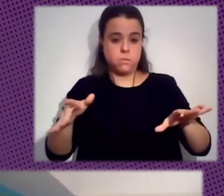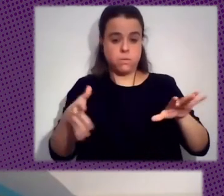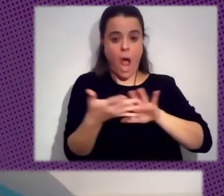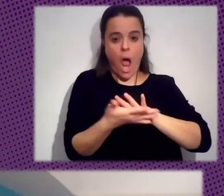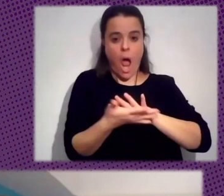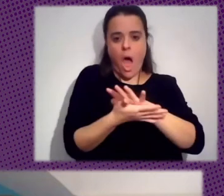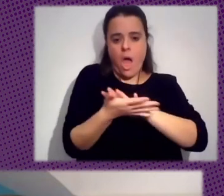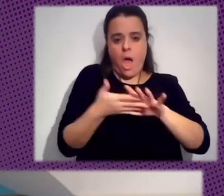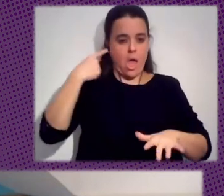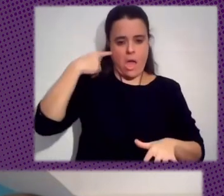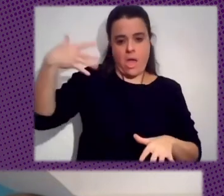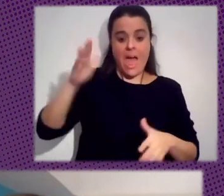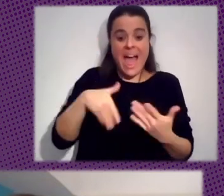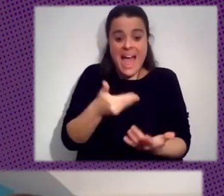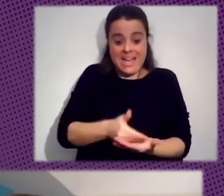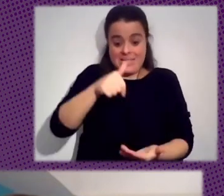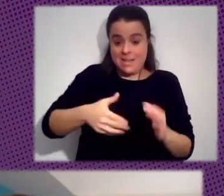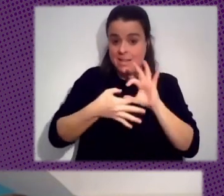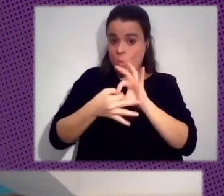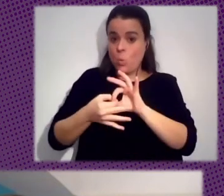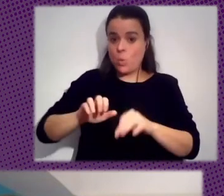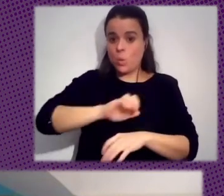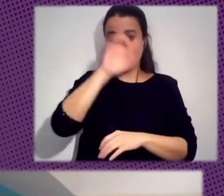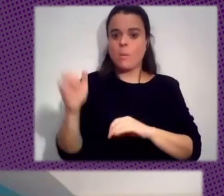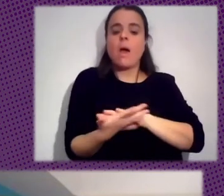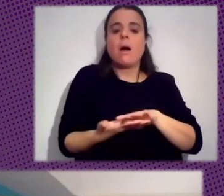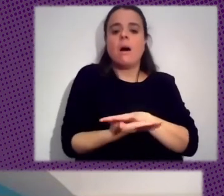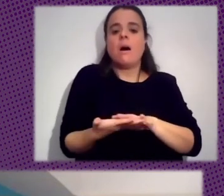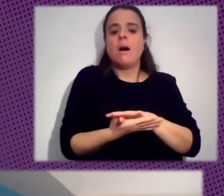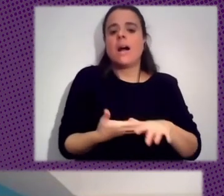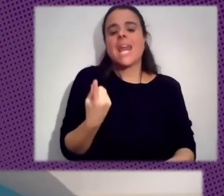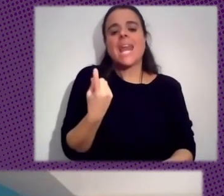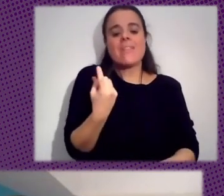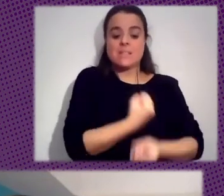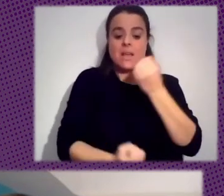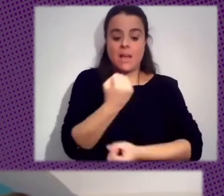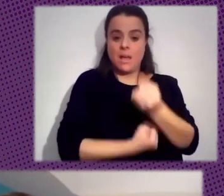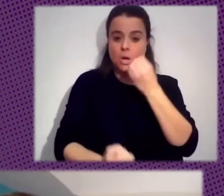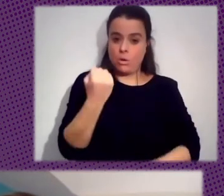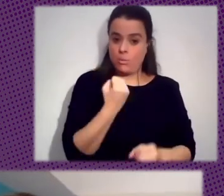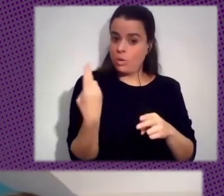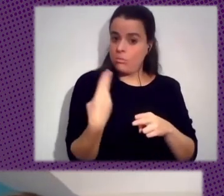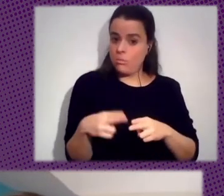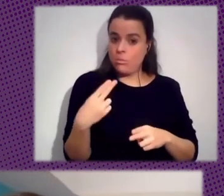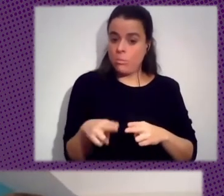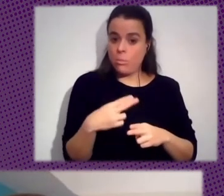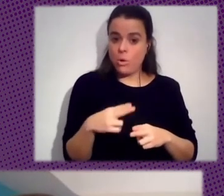Incluso Aquí En La Unión Europea Se Está Hablando De La Necesidad Económica Y Política De